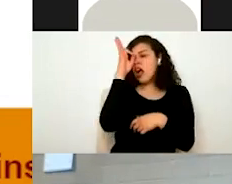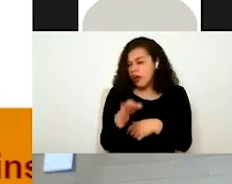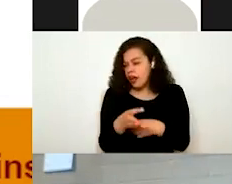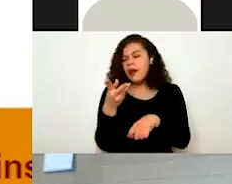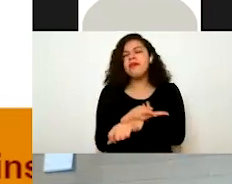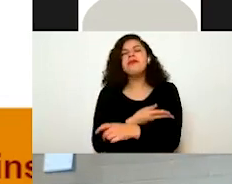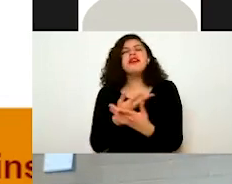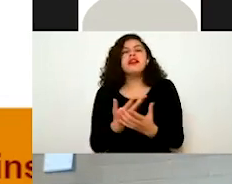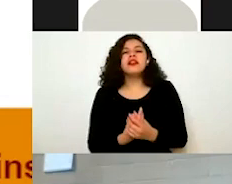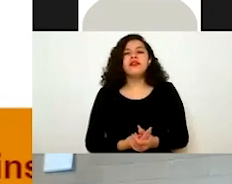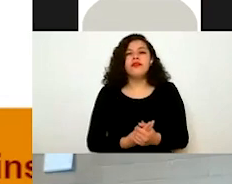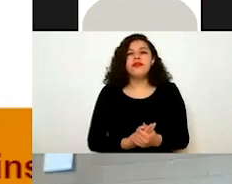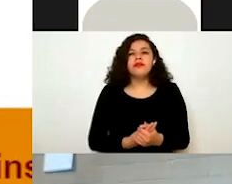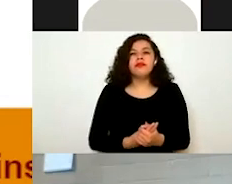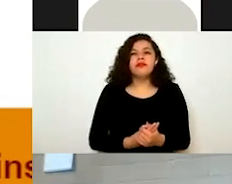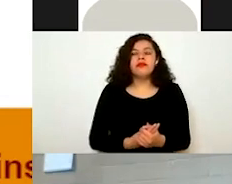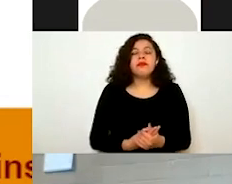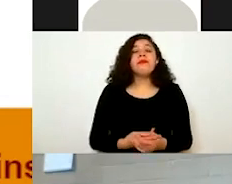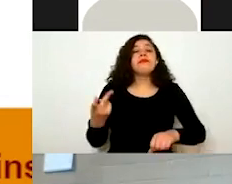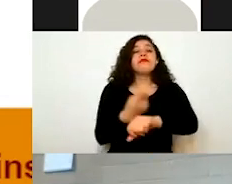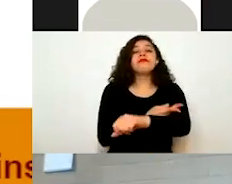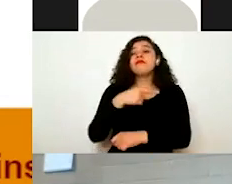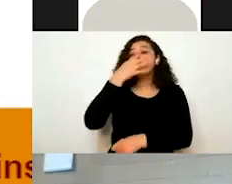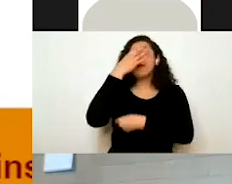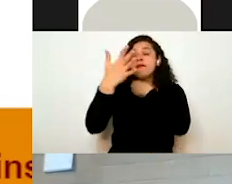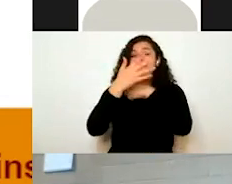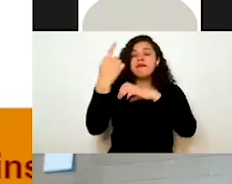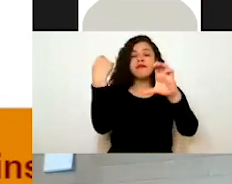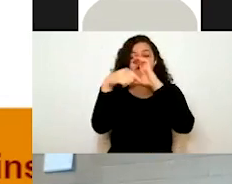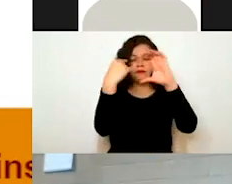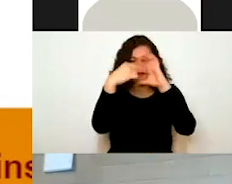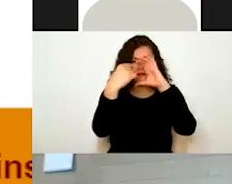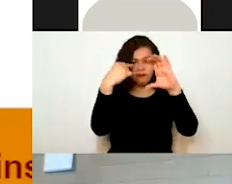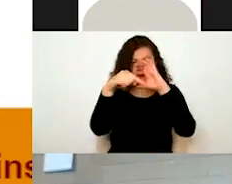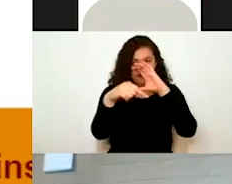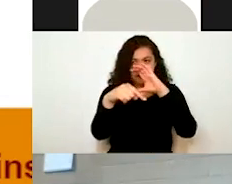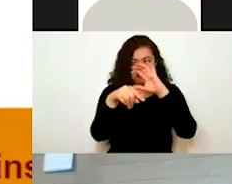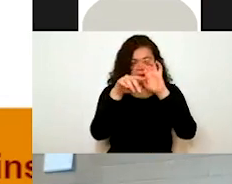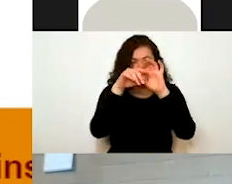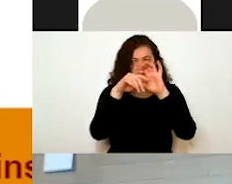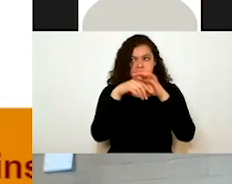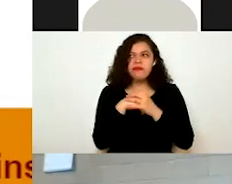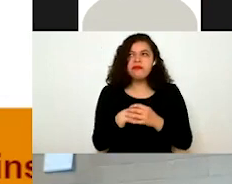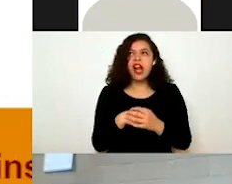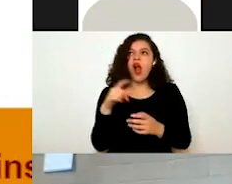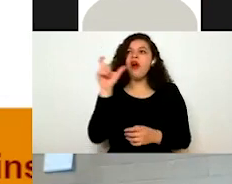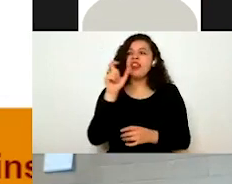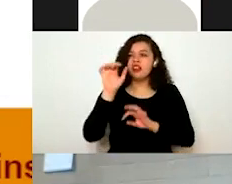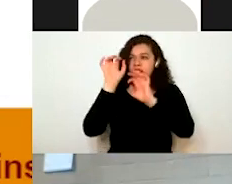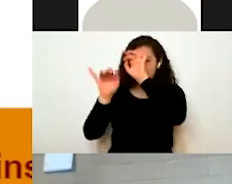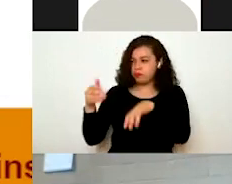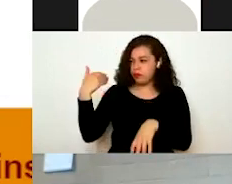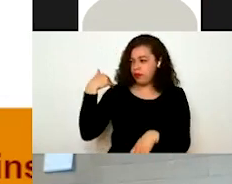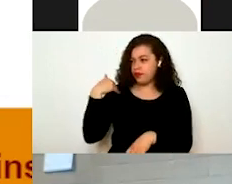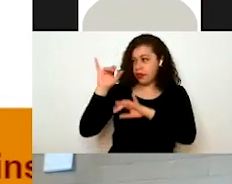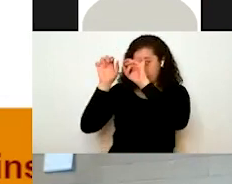lo que ocurre es que ustedes van a recibir un correo electrónico en el correo electrónico que capturaron en la solicitud, y aparte